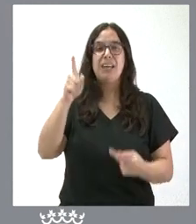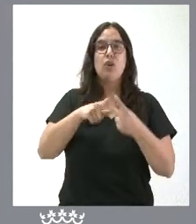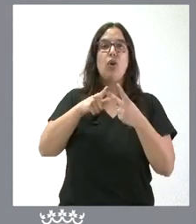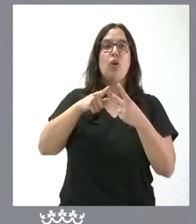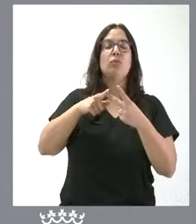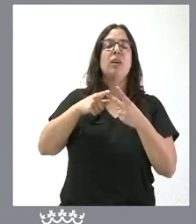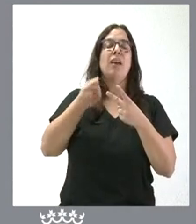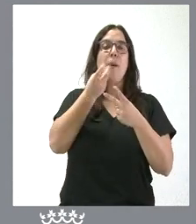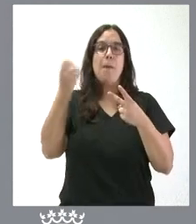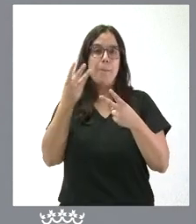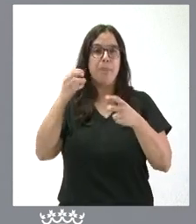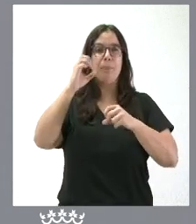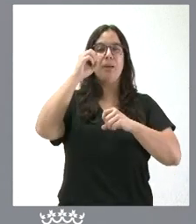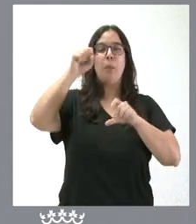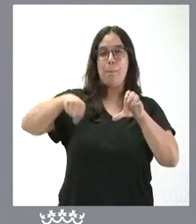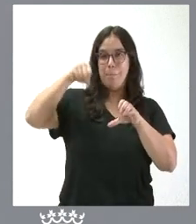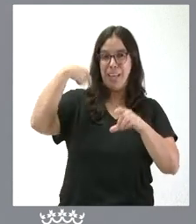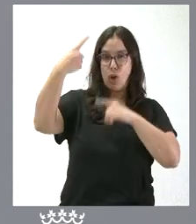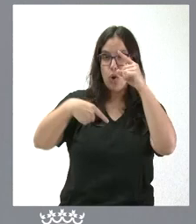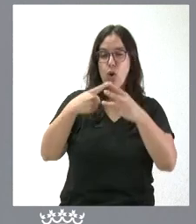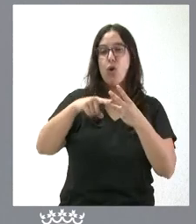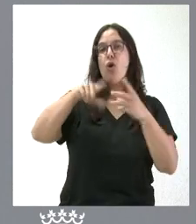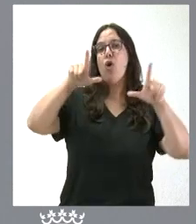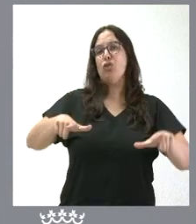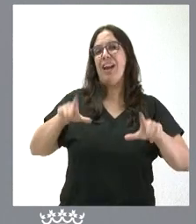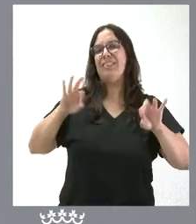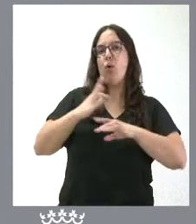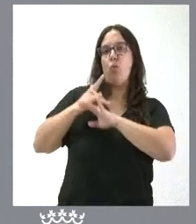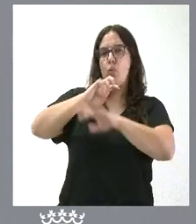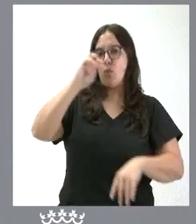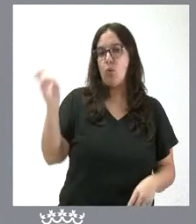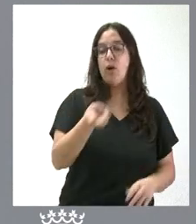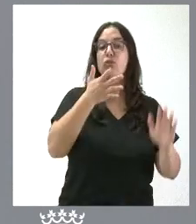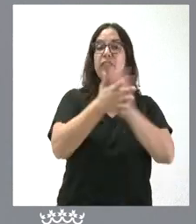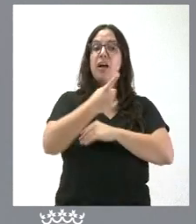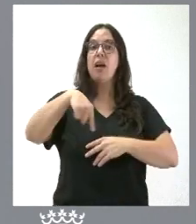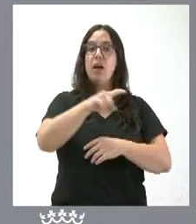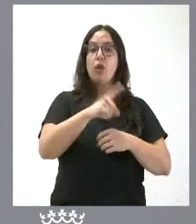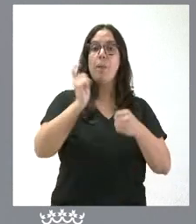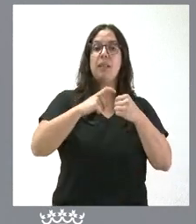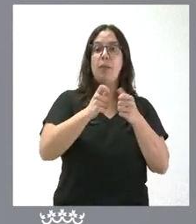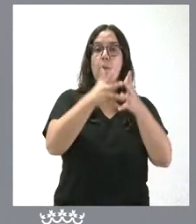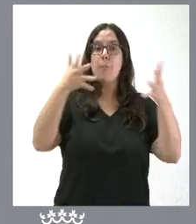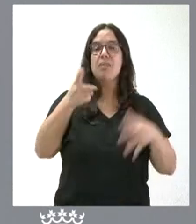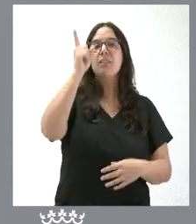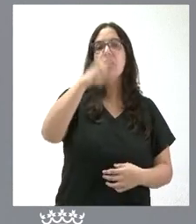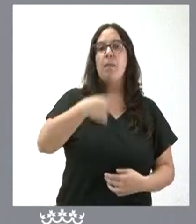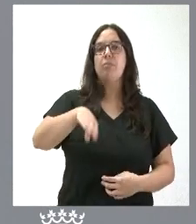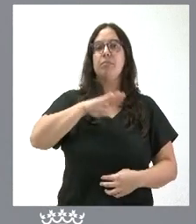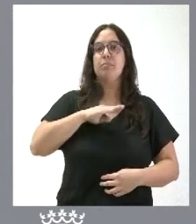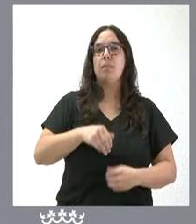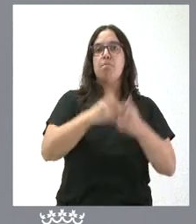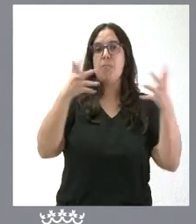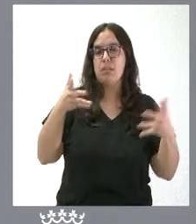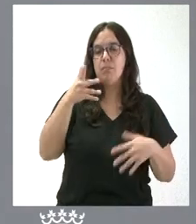y salones de juego. Por tanto, se aumenta la participación y también se aumentan las competencias de esta comisión para el caso de las casas de